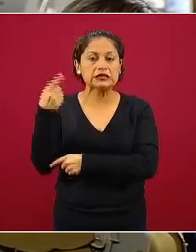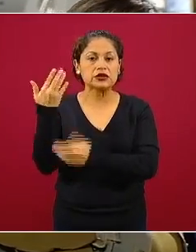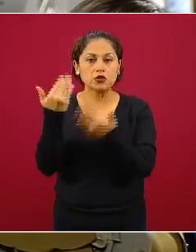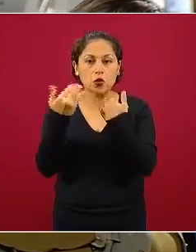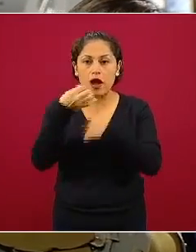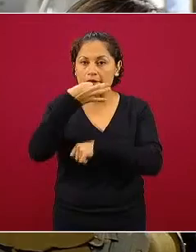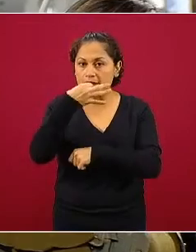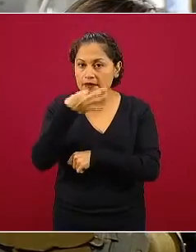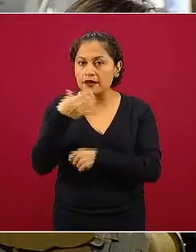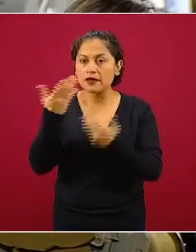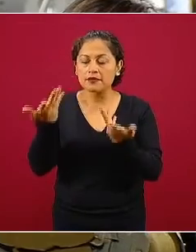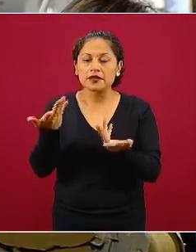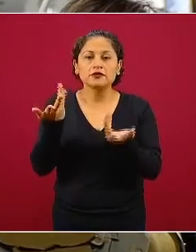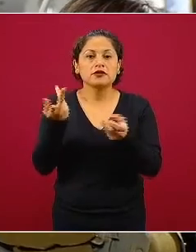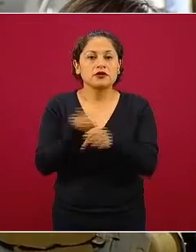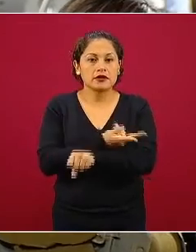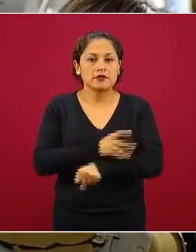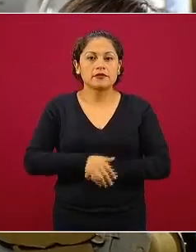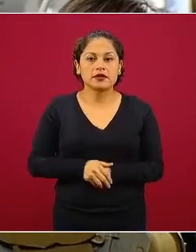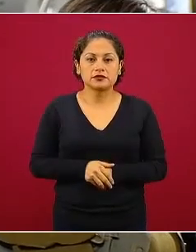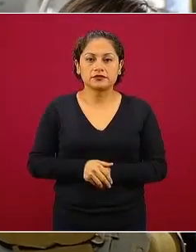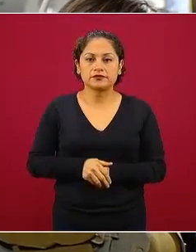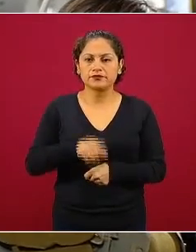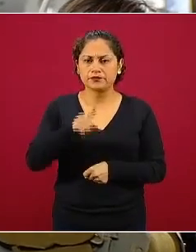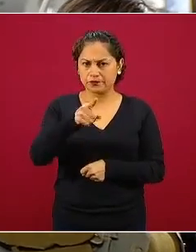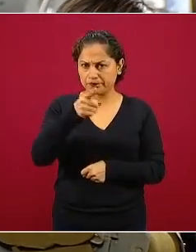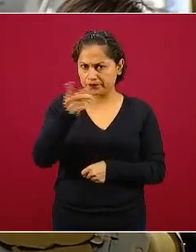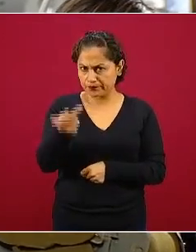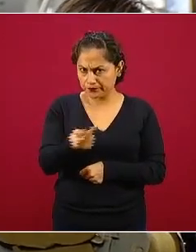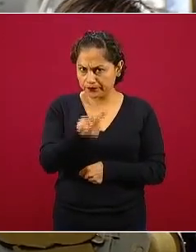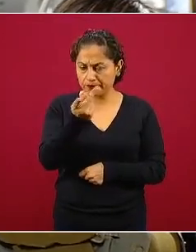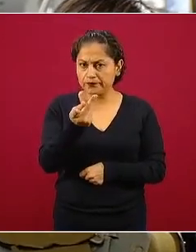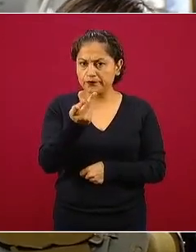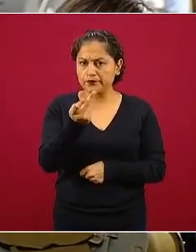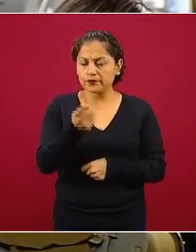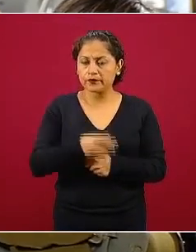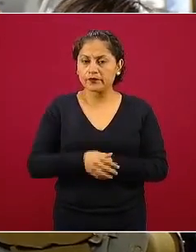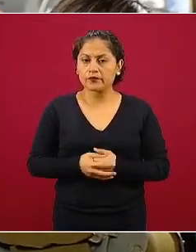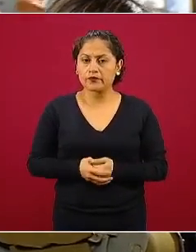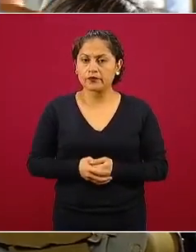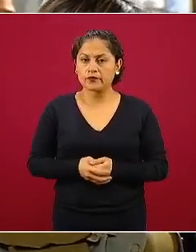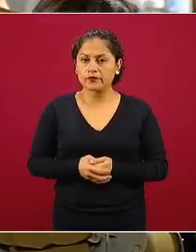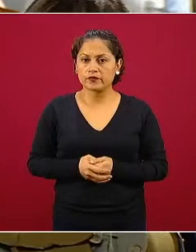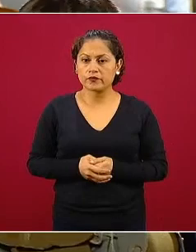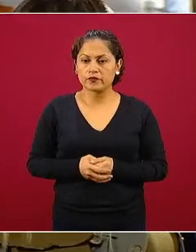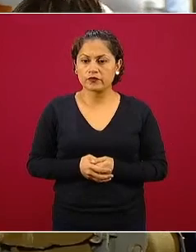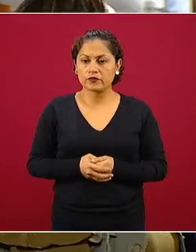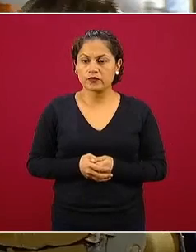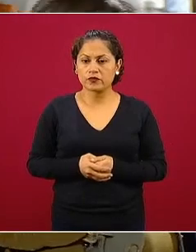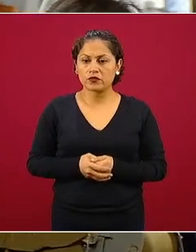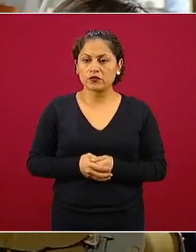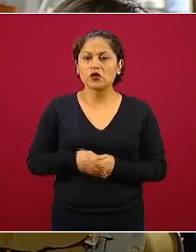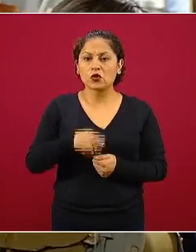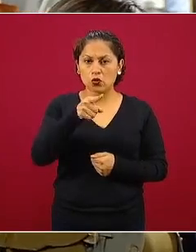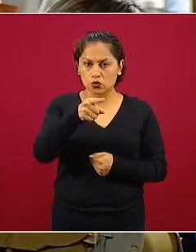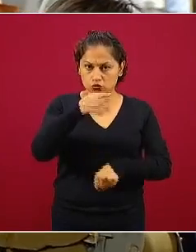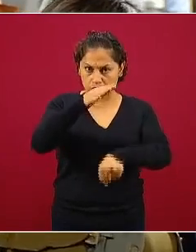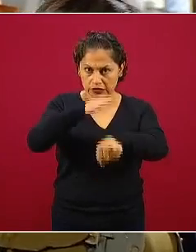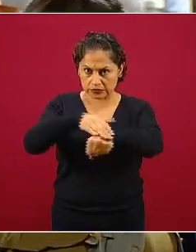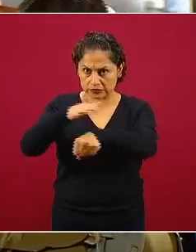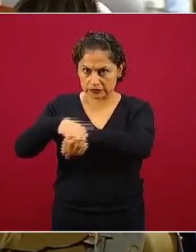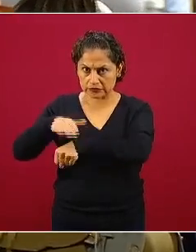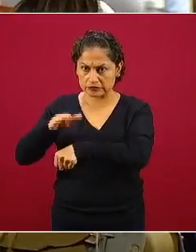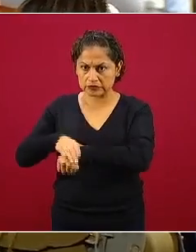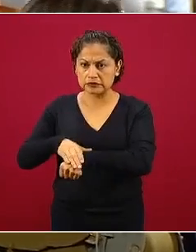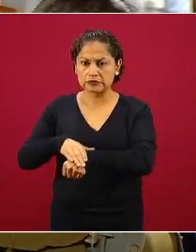y en este marco de la situación usted va también a pedir a convocar para que los maestros